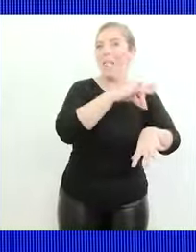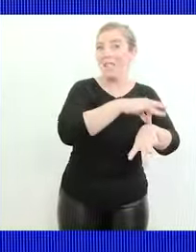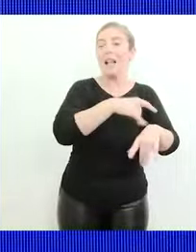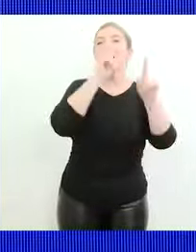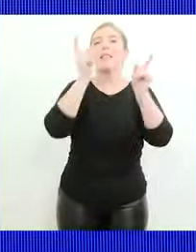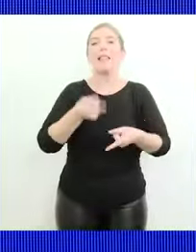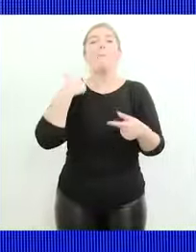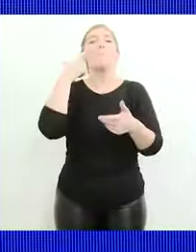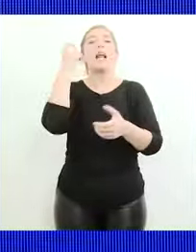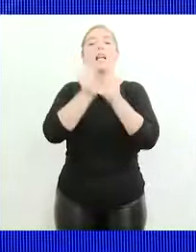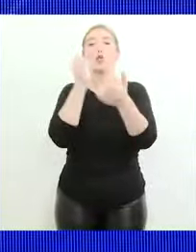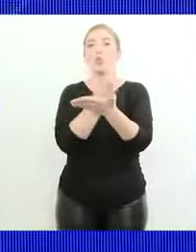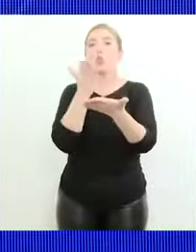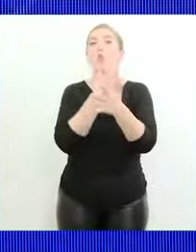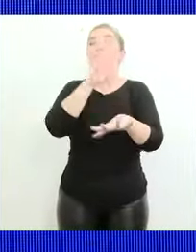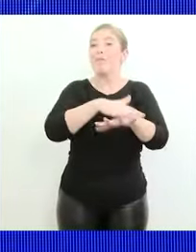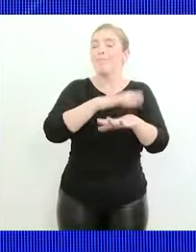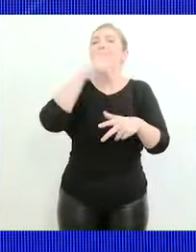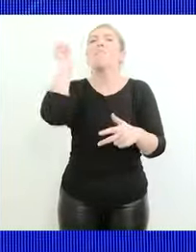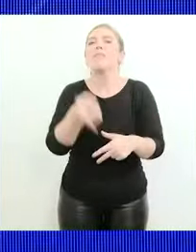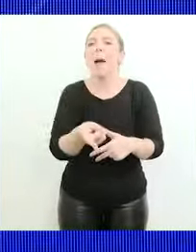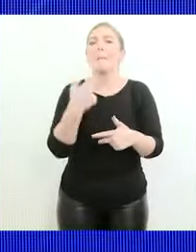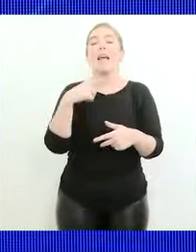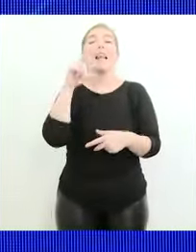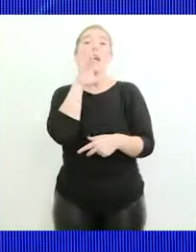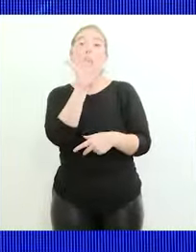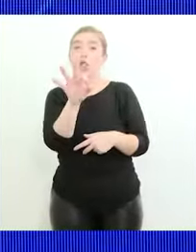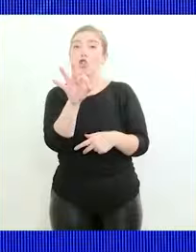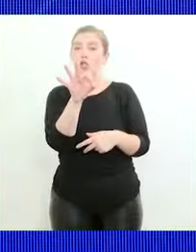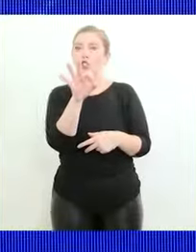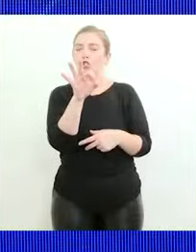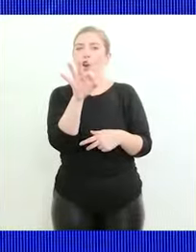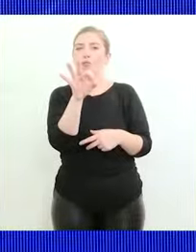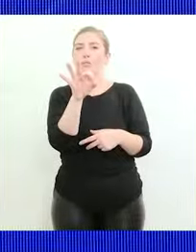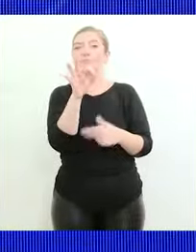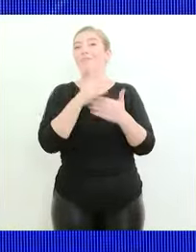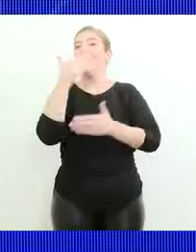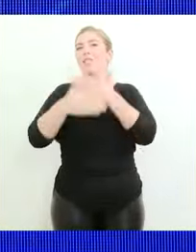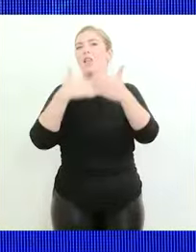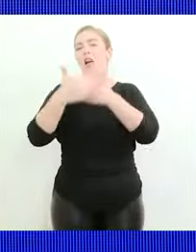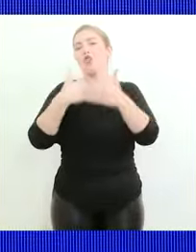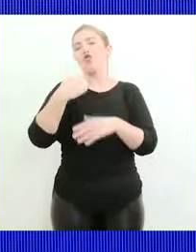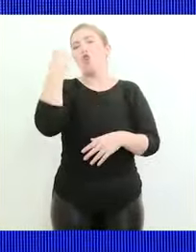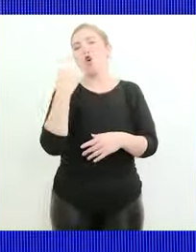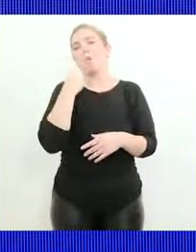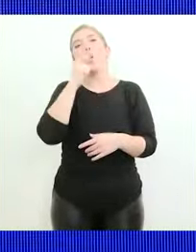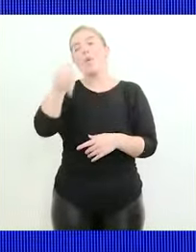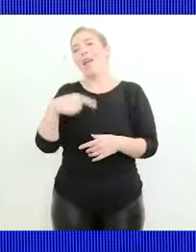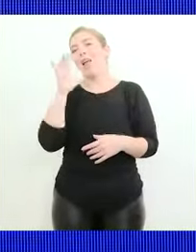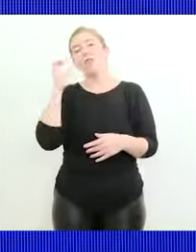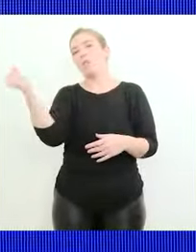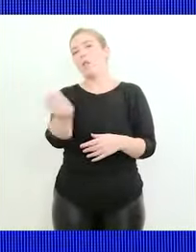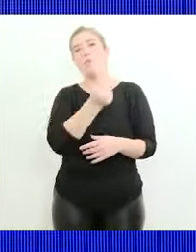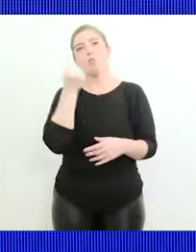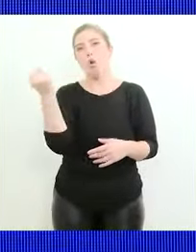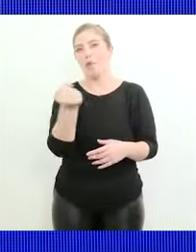industria textil también el litio está generando en términos de desarrollo económico algo muy importante